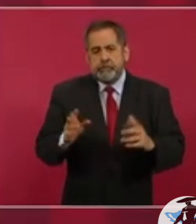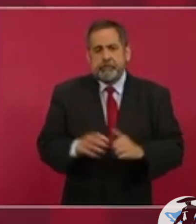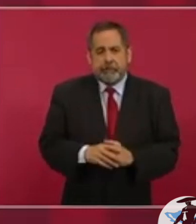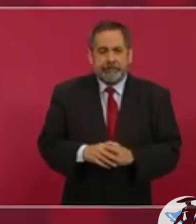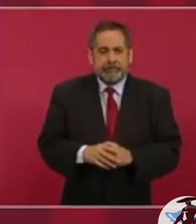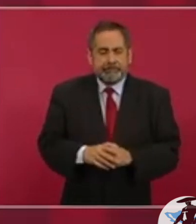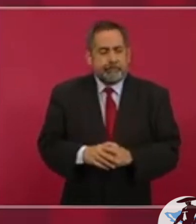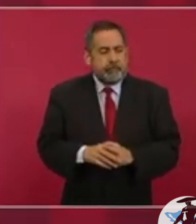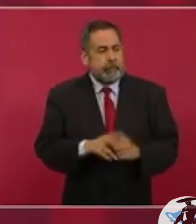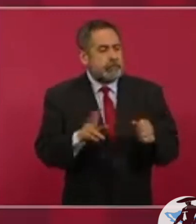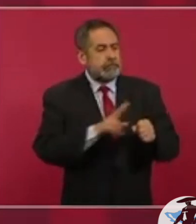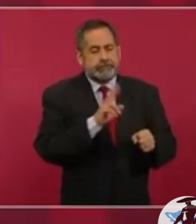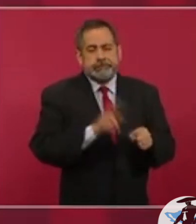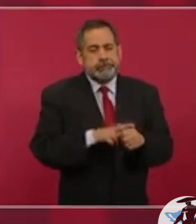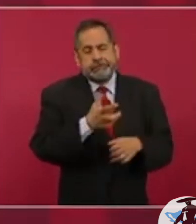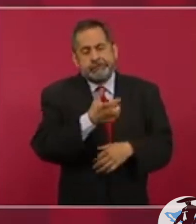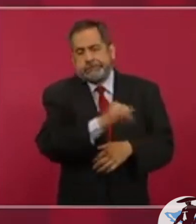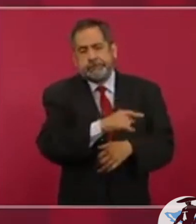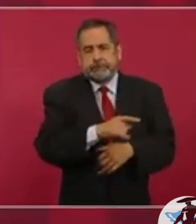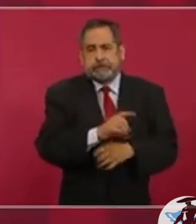por eso son reaccionarios,